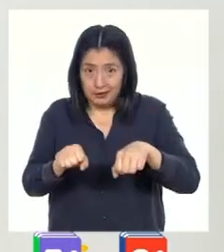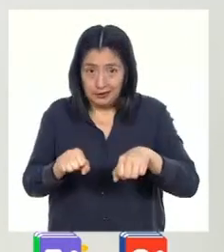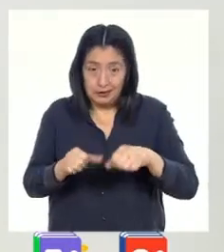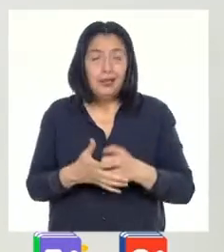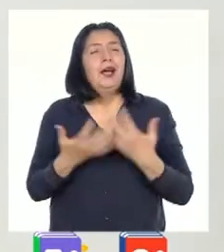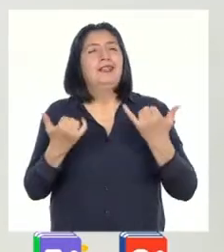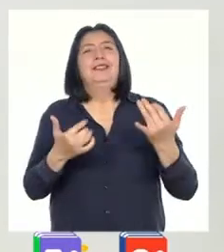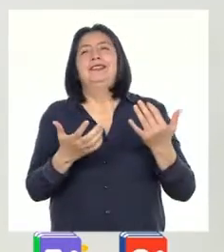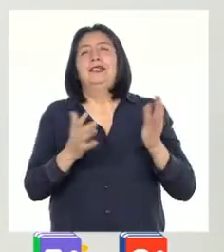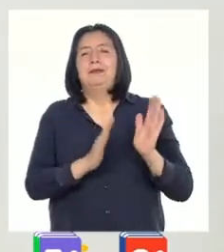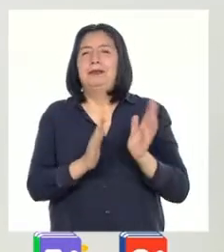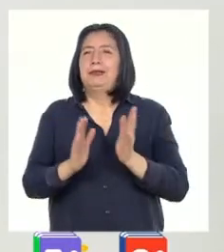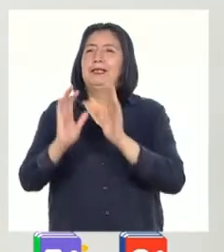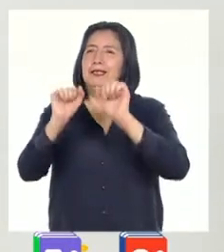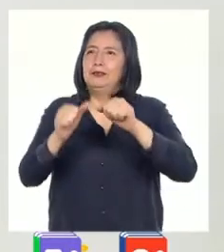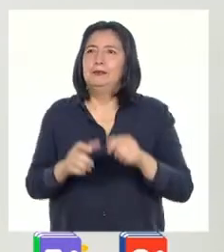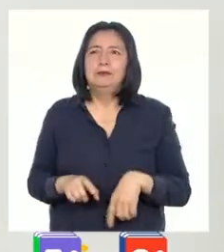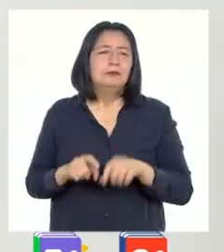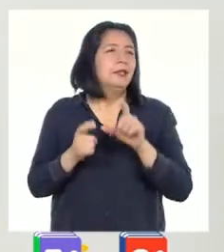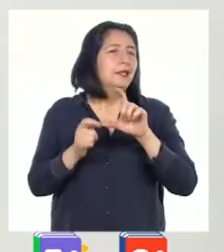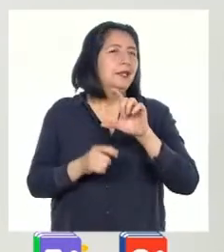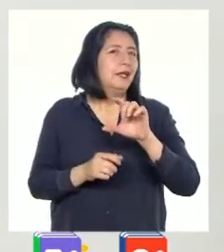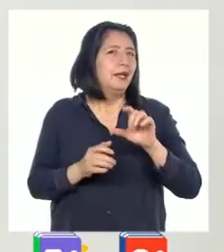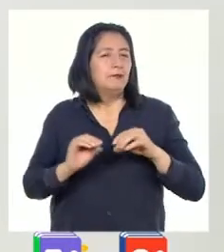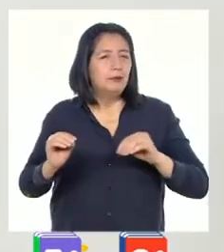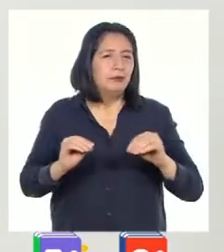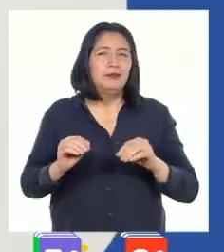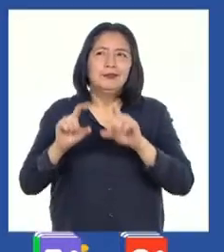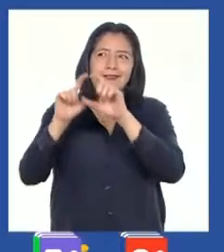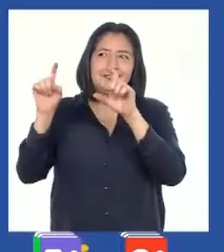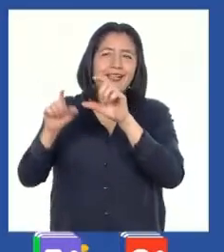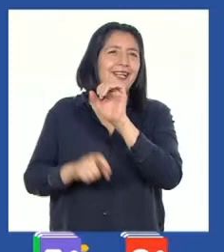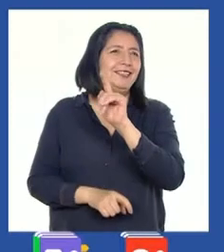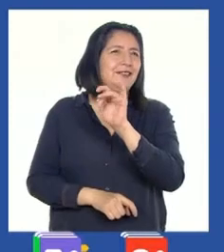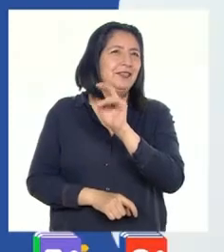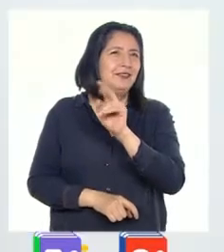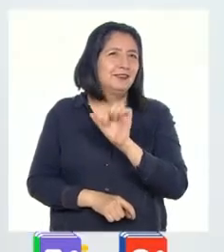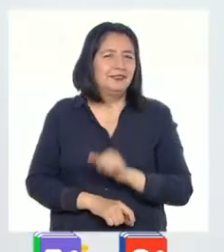Entonces, ahora sí estamos preparados para activarnos completamente con activar.